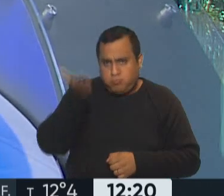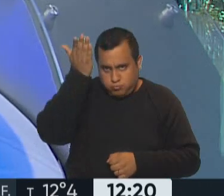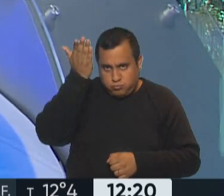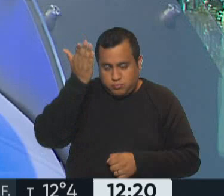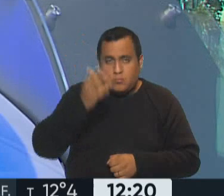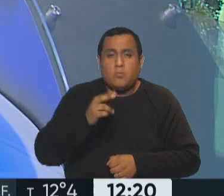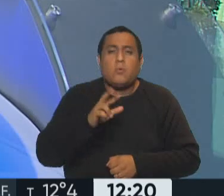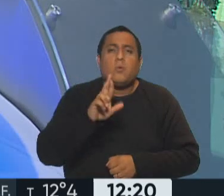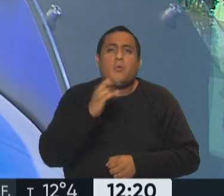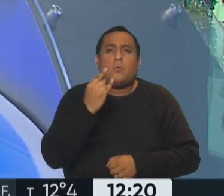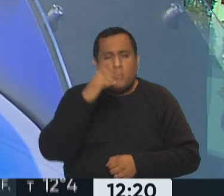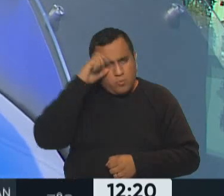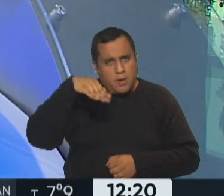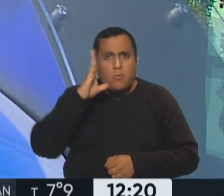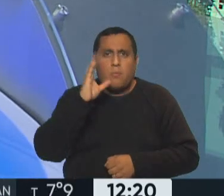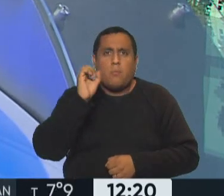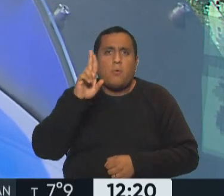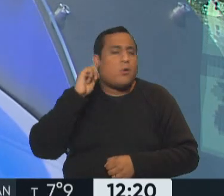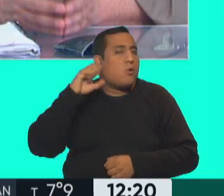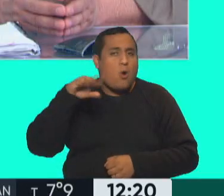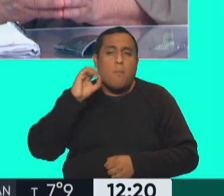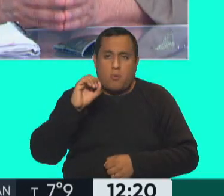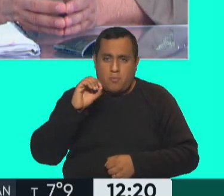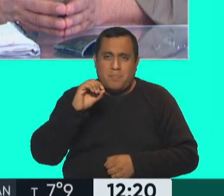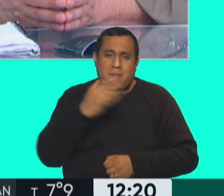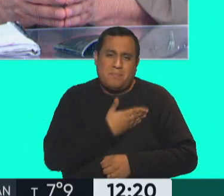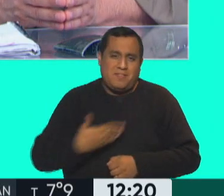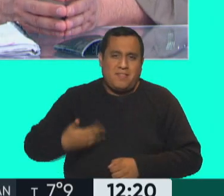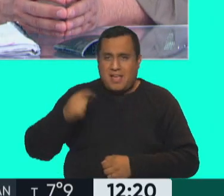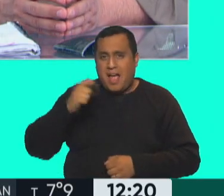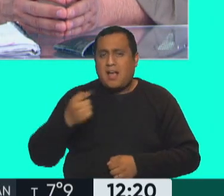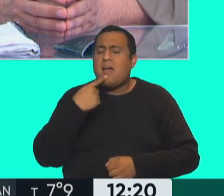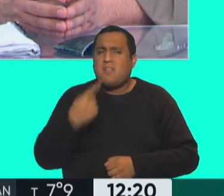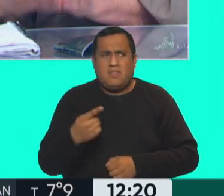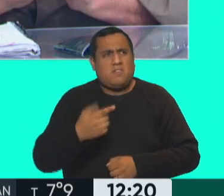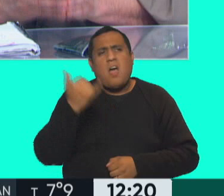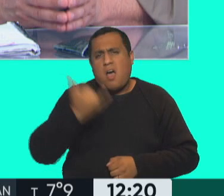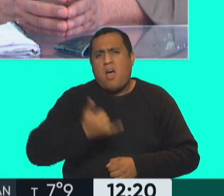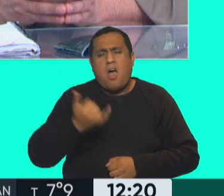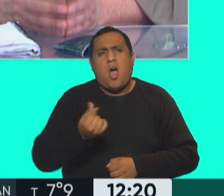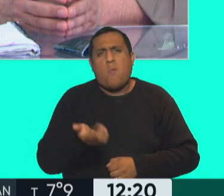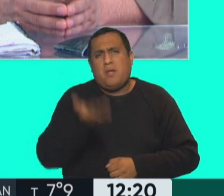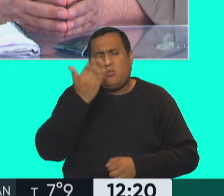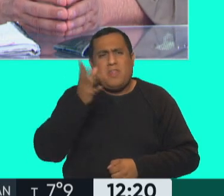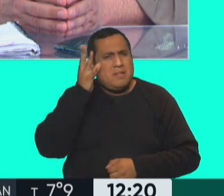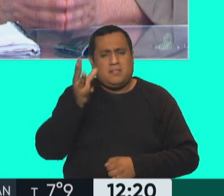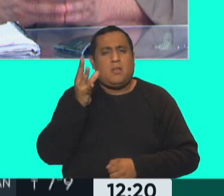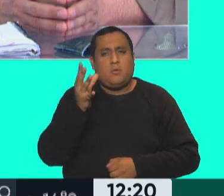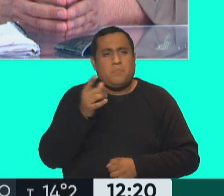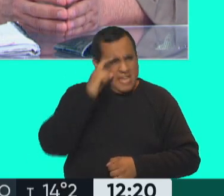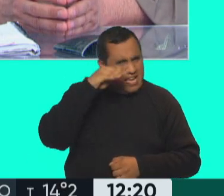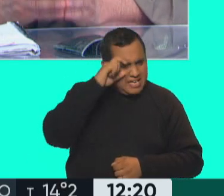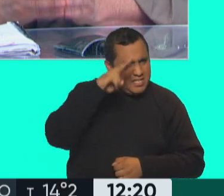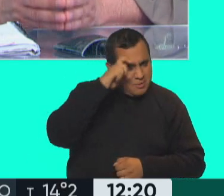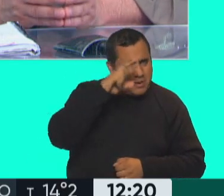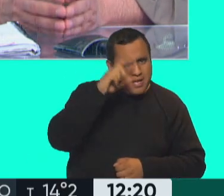Rubén Borgón, el presidente de ACA, se quejó de que los arrendamientos aumentaron demasiado. Y Echevere lo calculó entre un